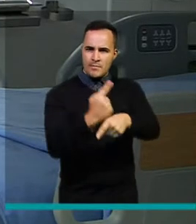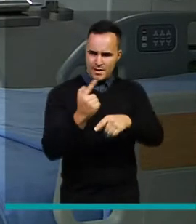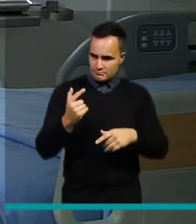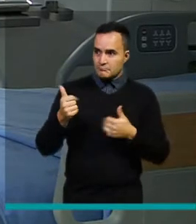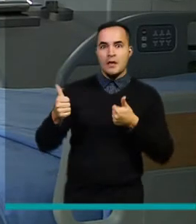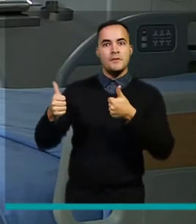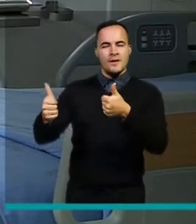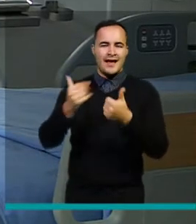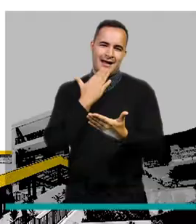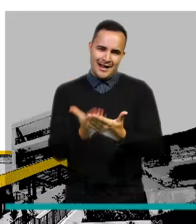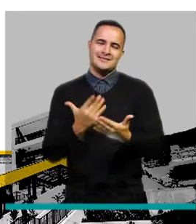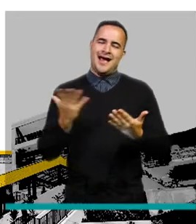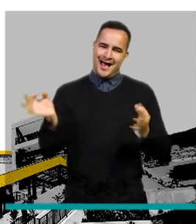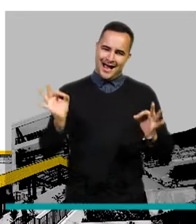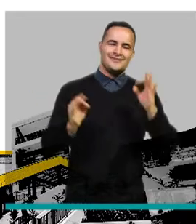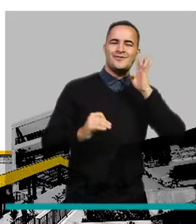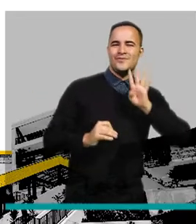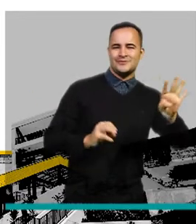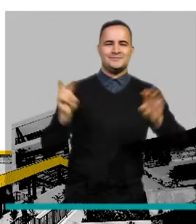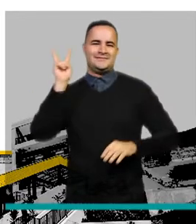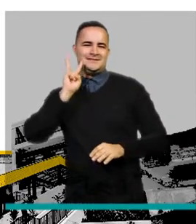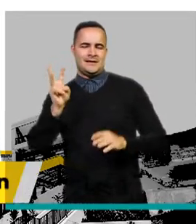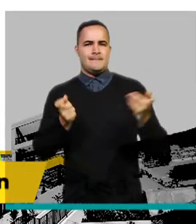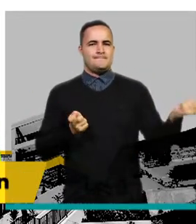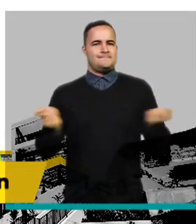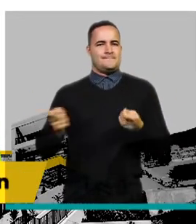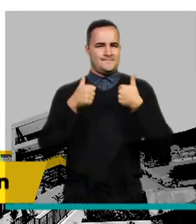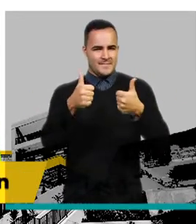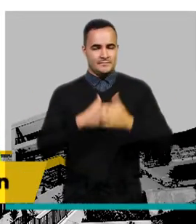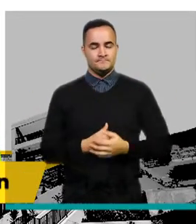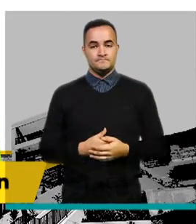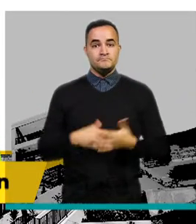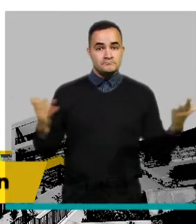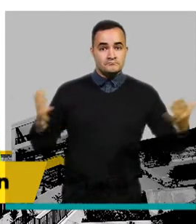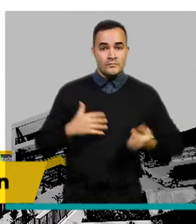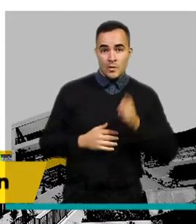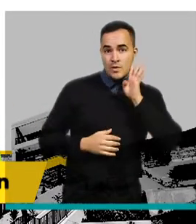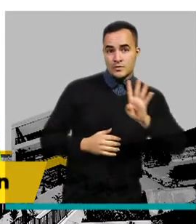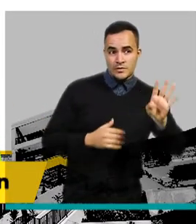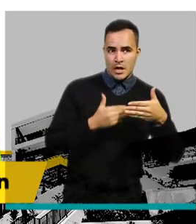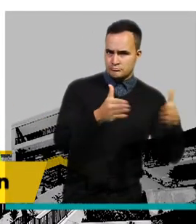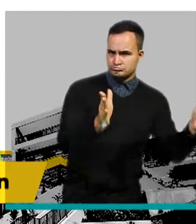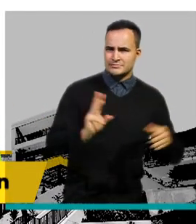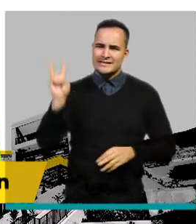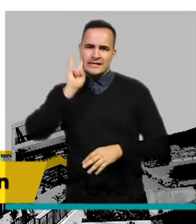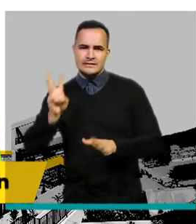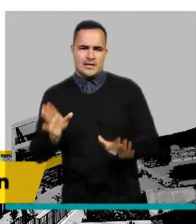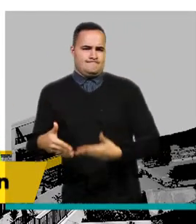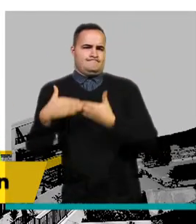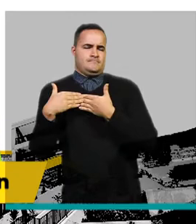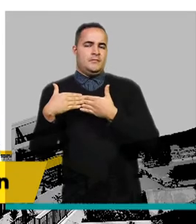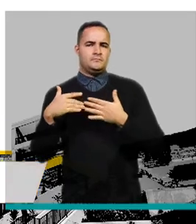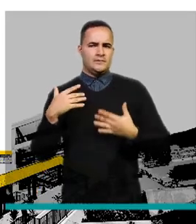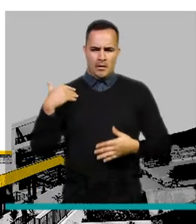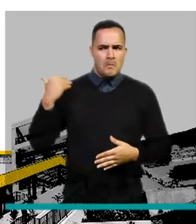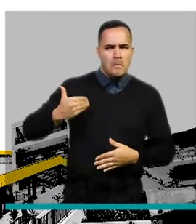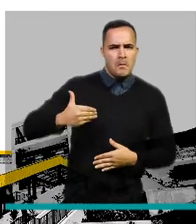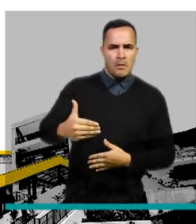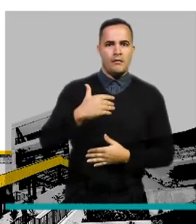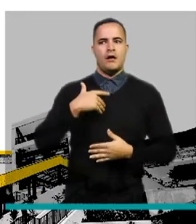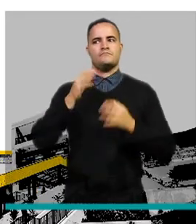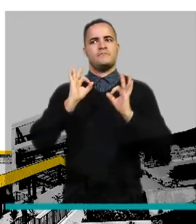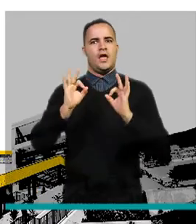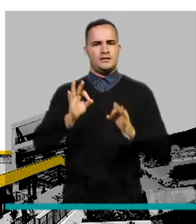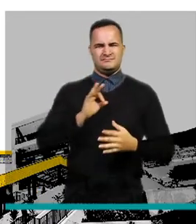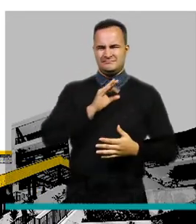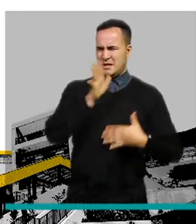-3. Esta estrategia que ya lleva varias semanas en nuestra ciudad nos ha permitido que el pico no se presente